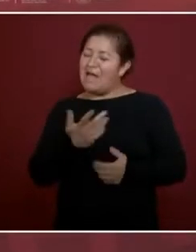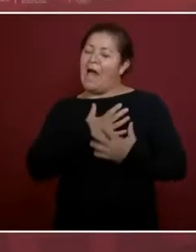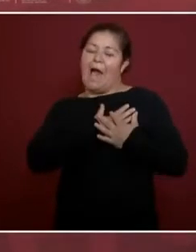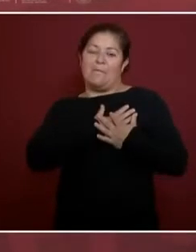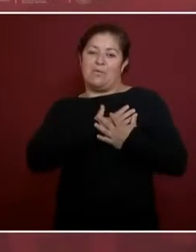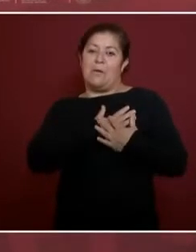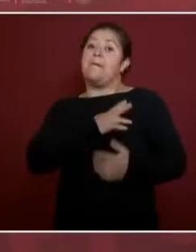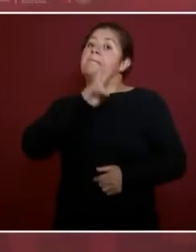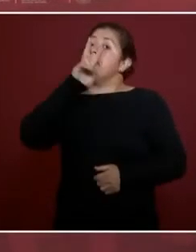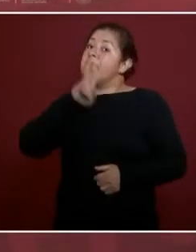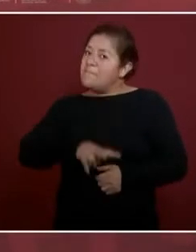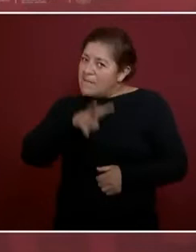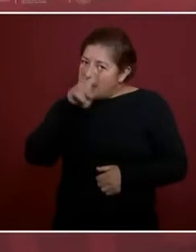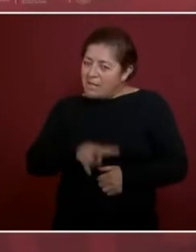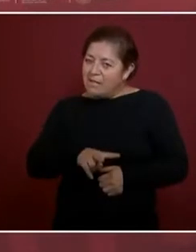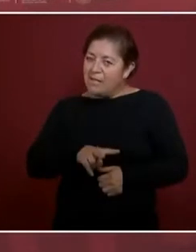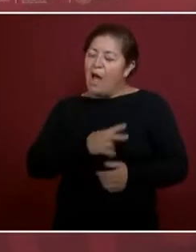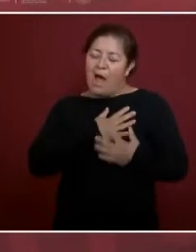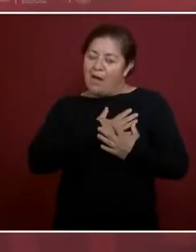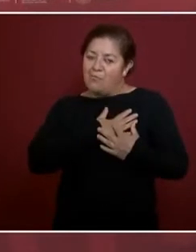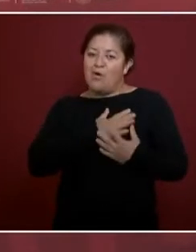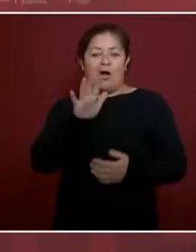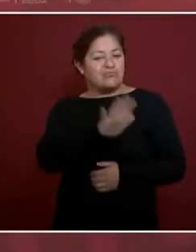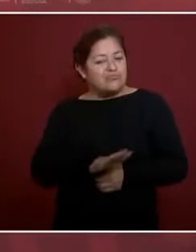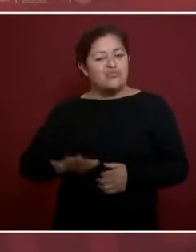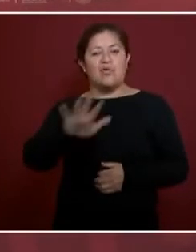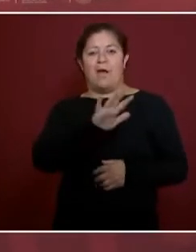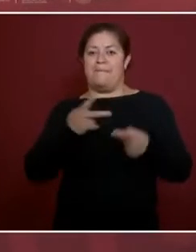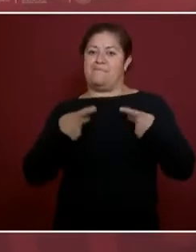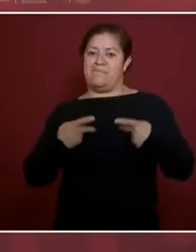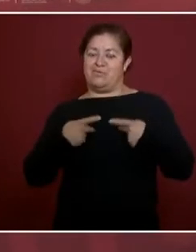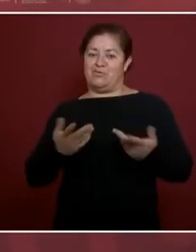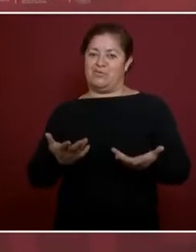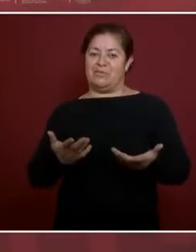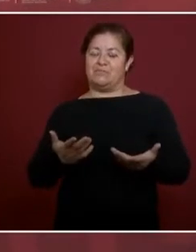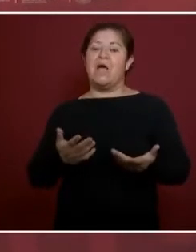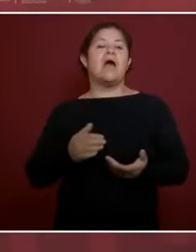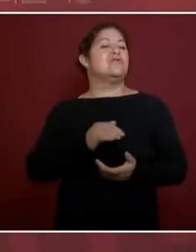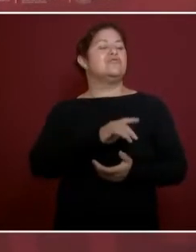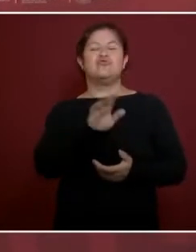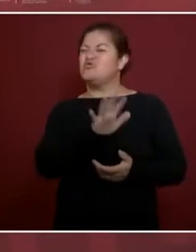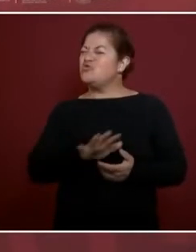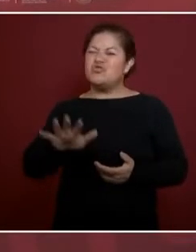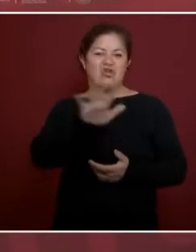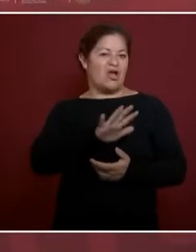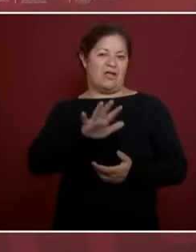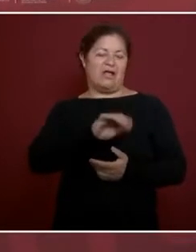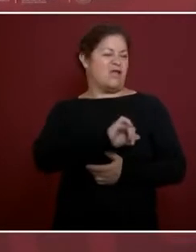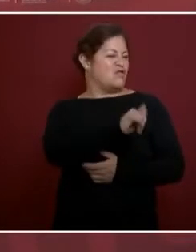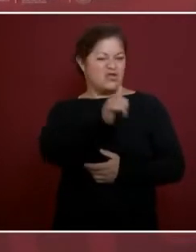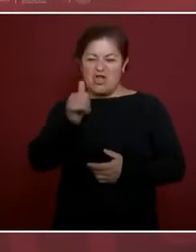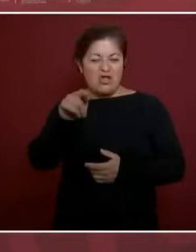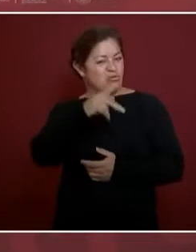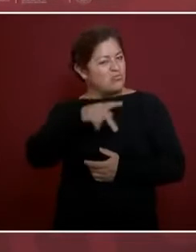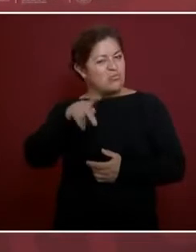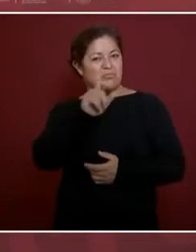sincero al pueblo, al prójimo, porque